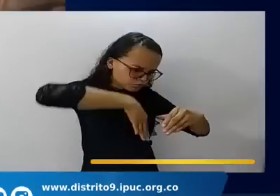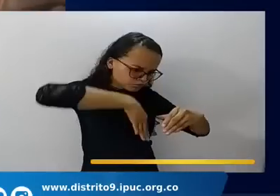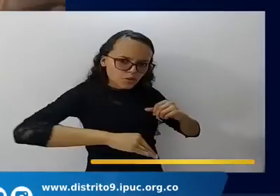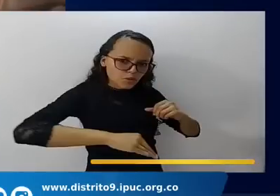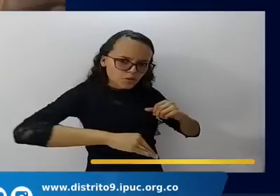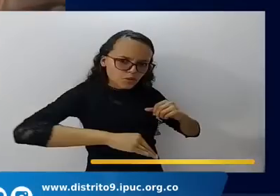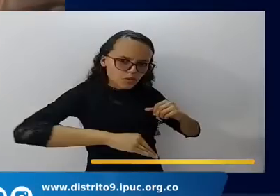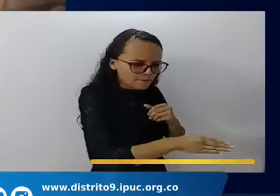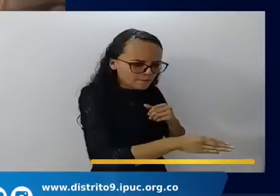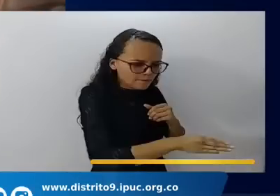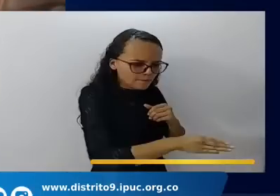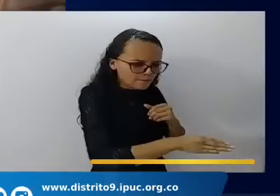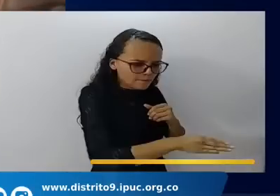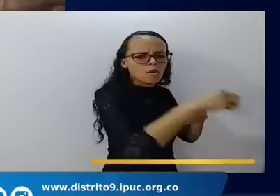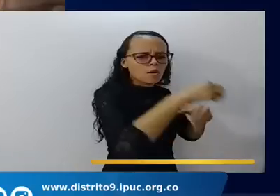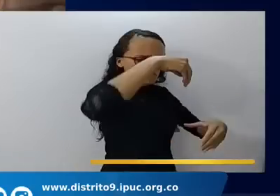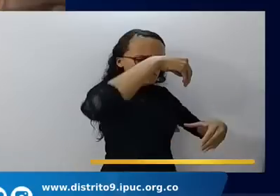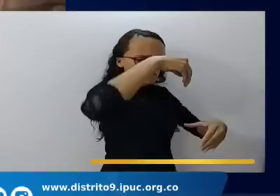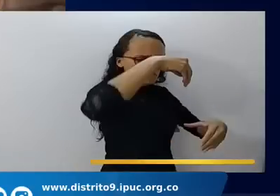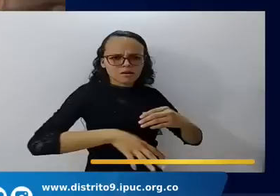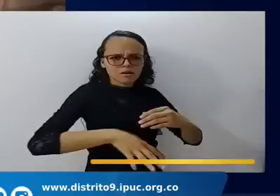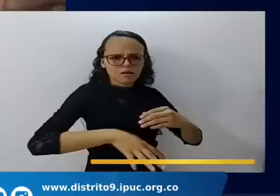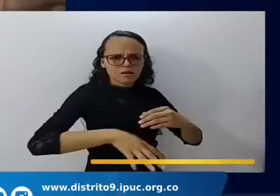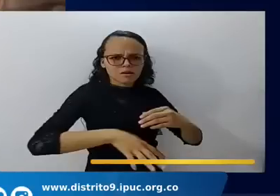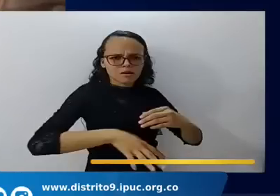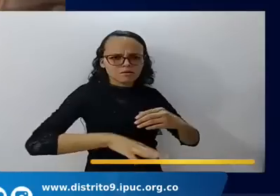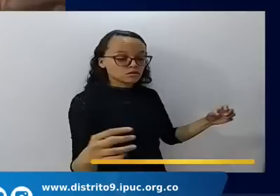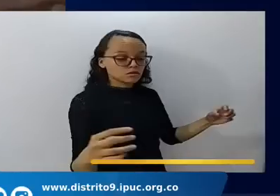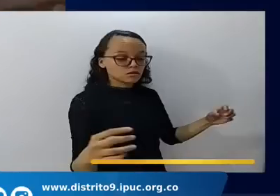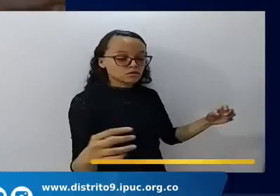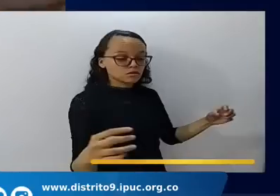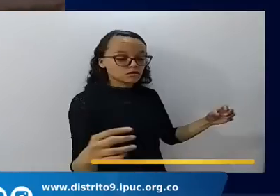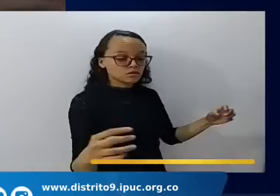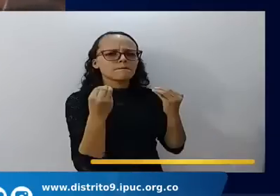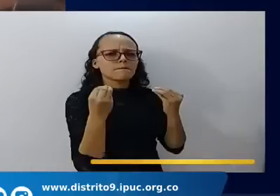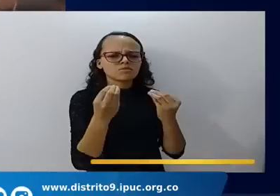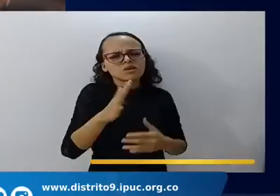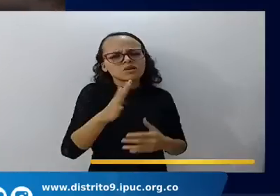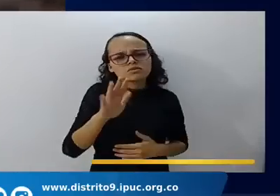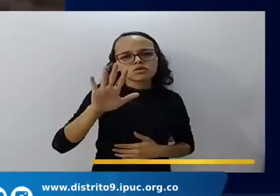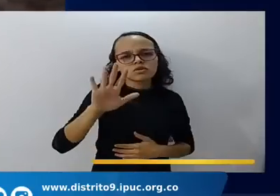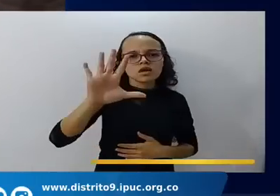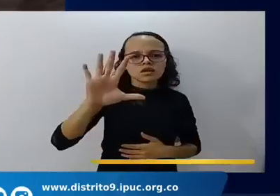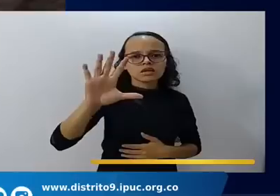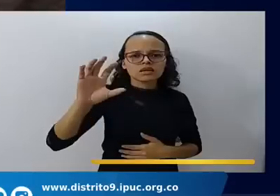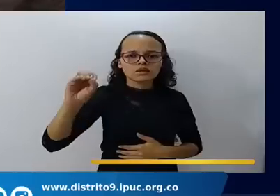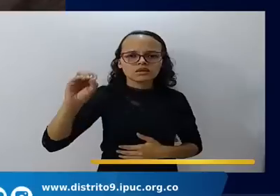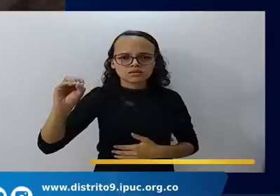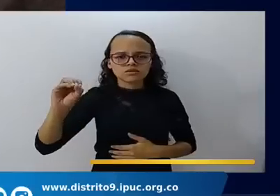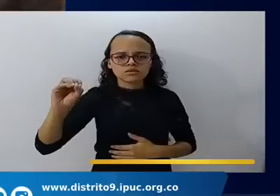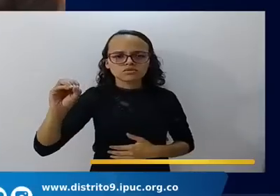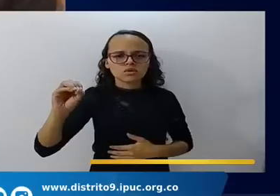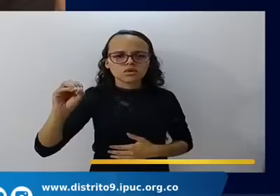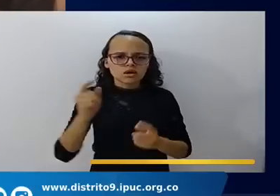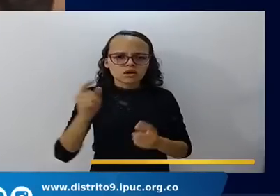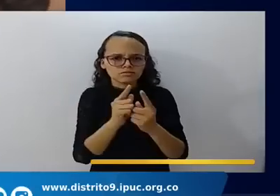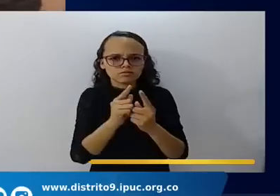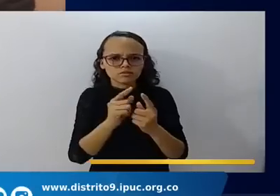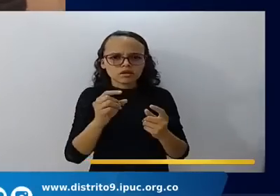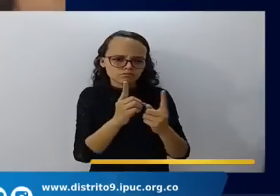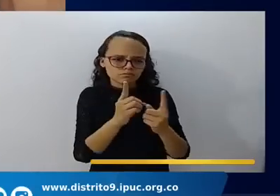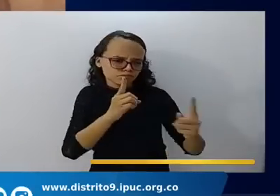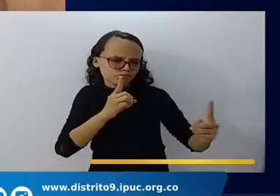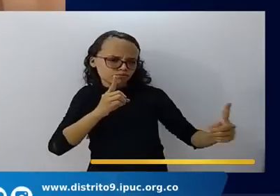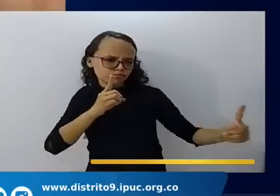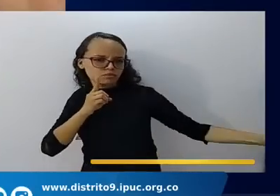interconectados si se unieran todos esos túneles son más de 500 kilómetros de túneles la